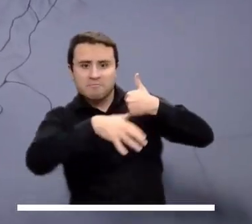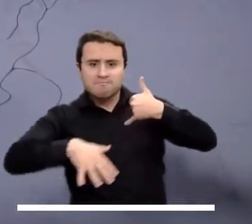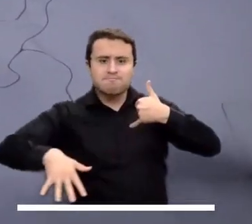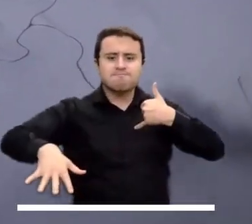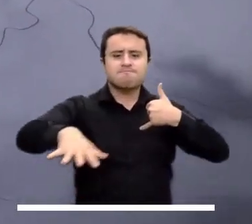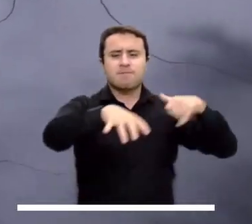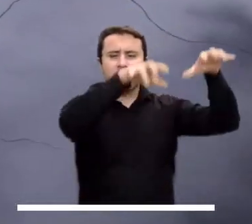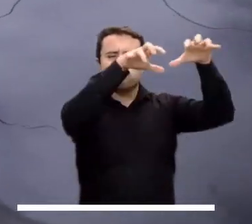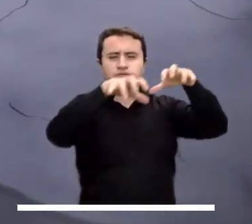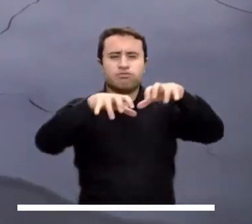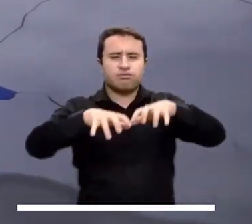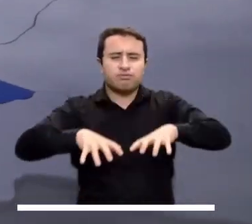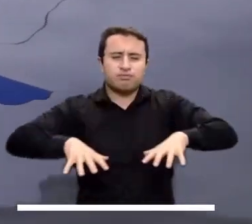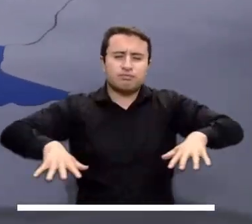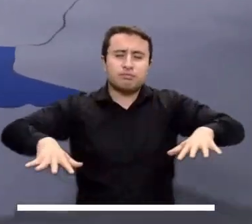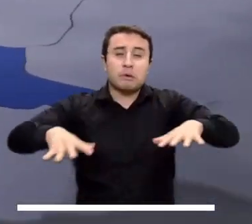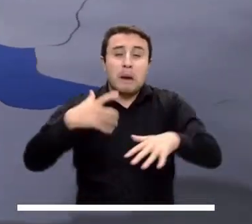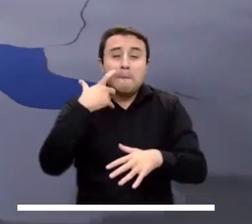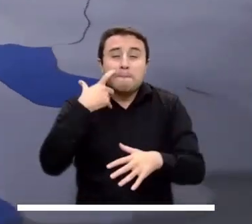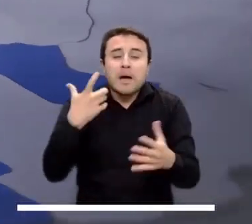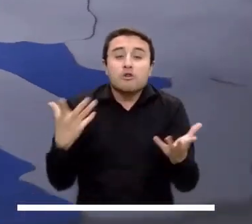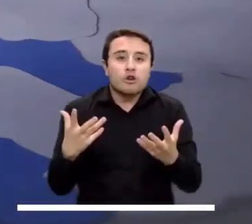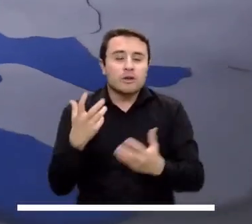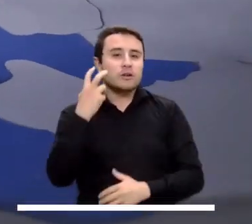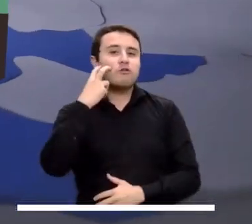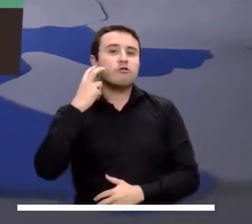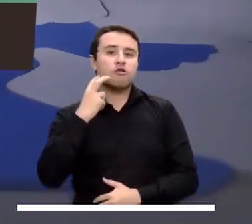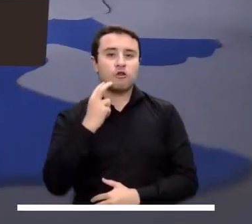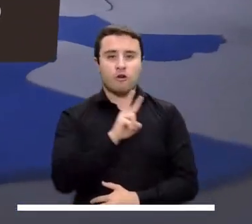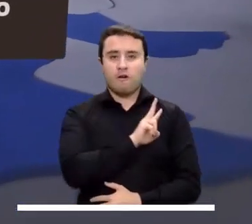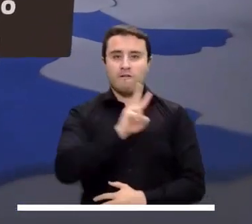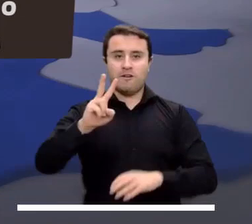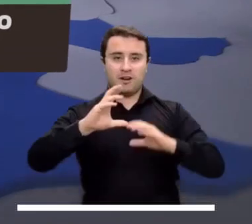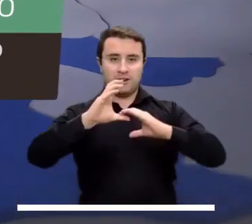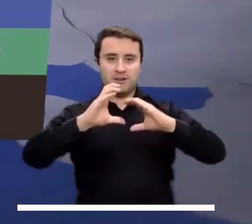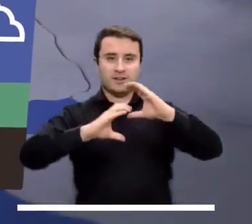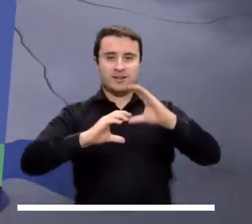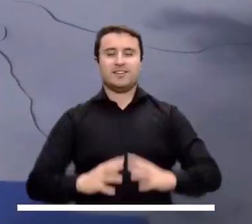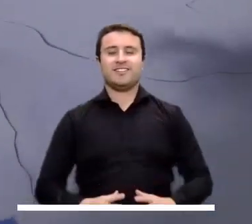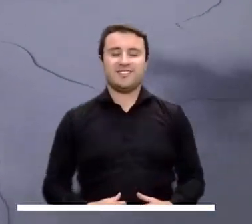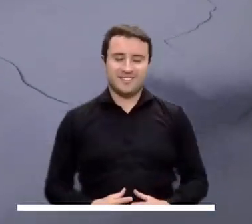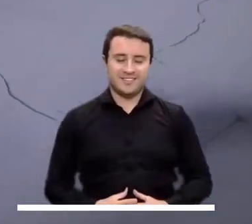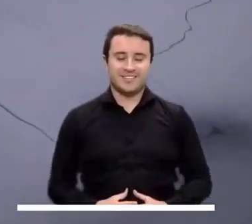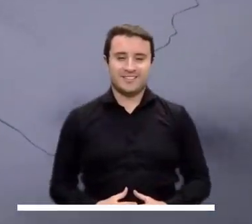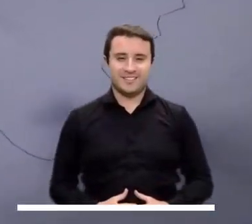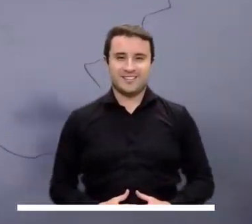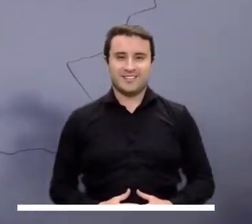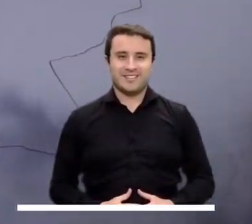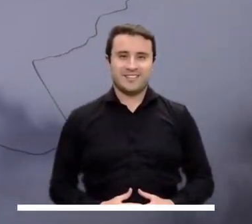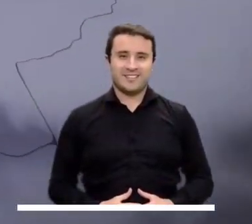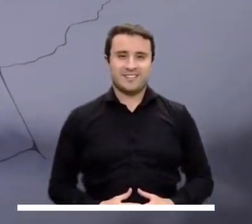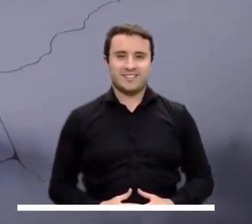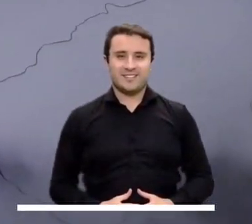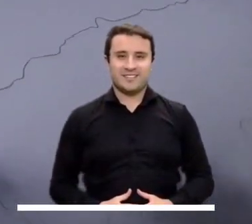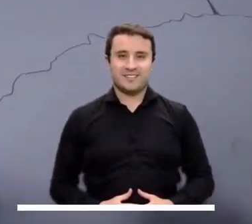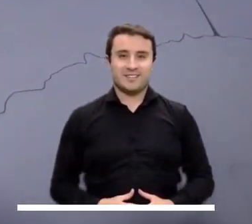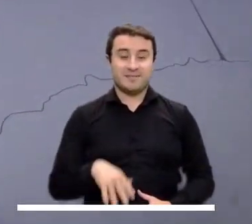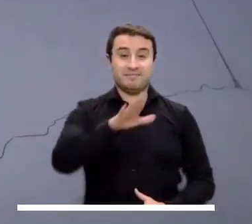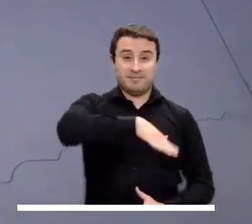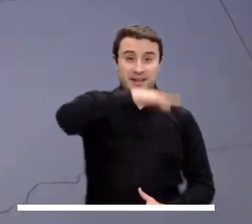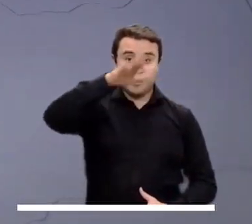Ahora vamos al Pacífico, donde se anuncian lluvias a lo largo de toda la región. Las más importantes en Chocó, Valle del Cauca y Cauca.